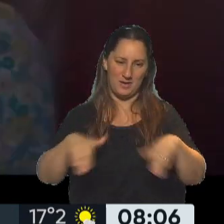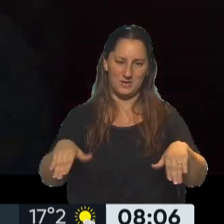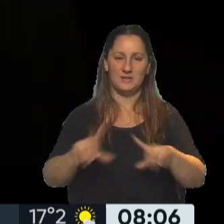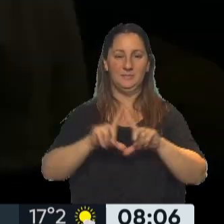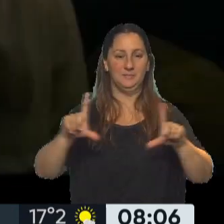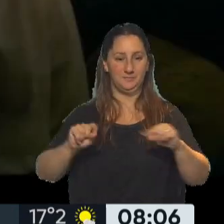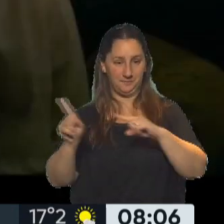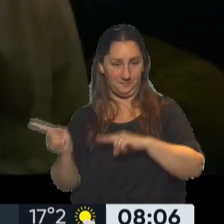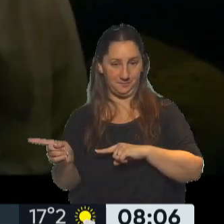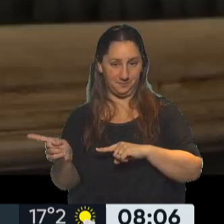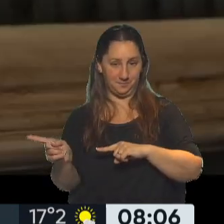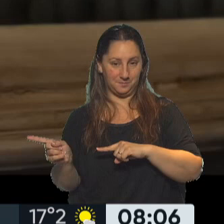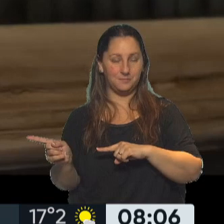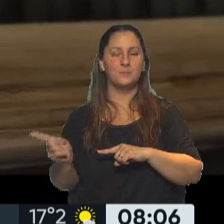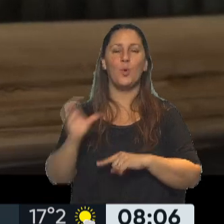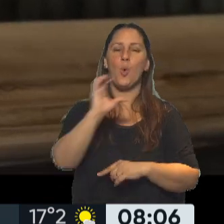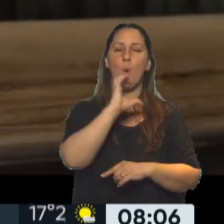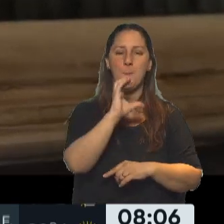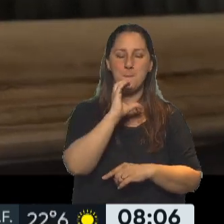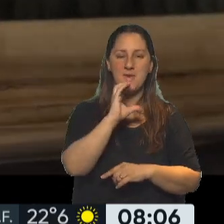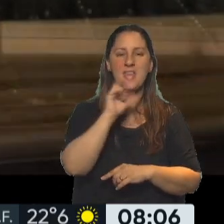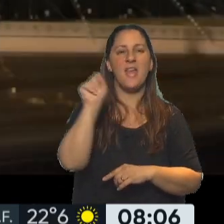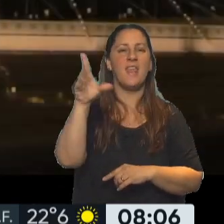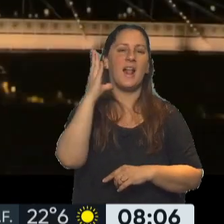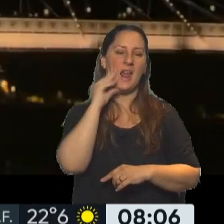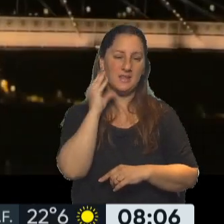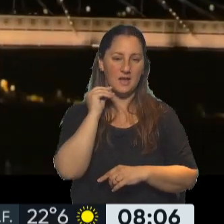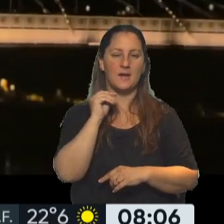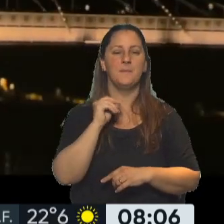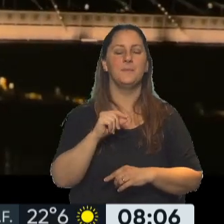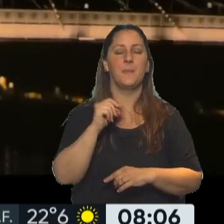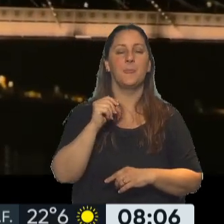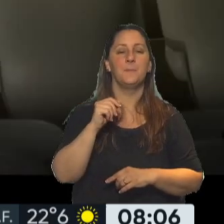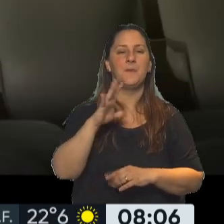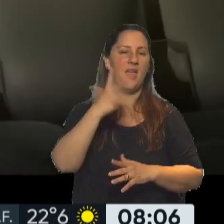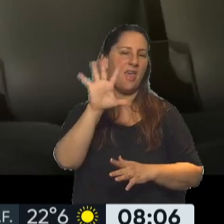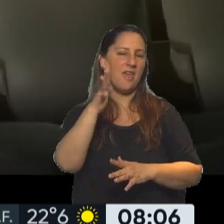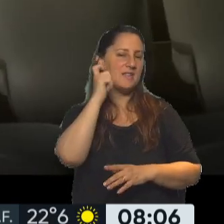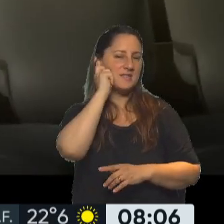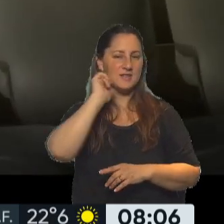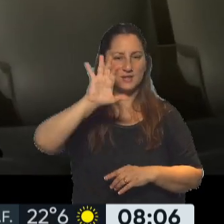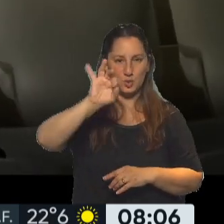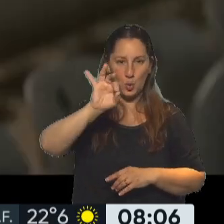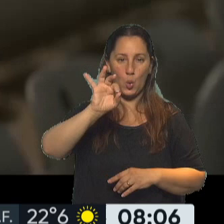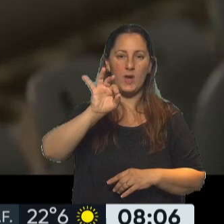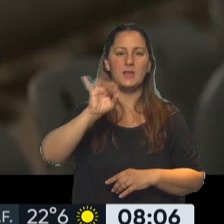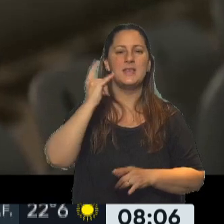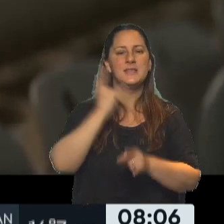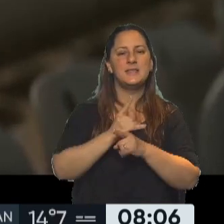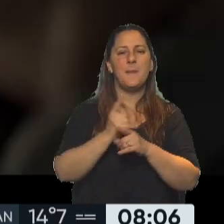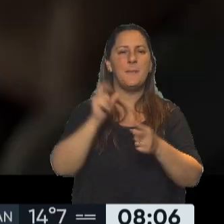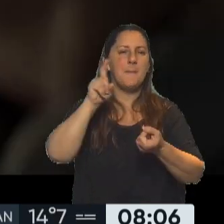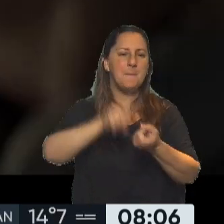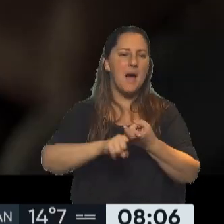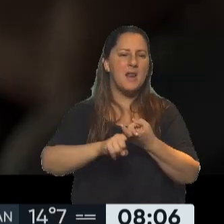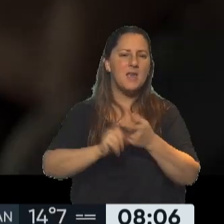Harris va a París, una comedia que llega del Reino Unido. La señora Harris anda por los 50, más o menos. Espera siempre a su marido,